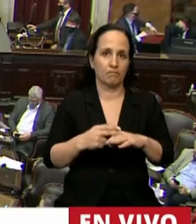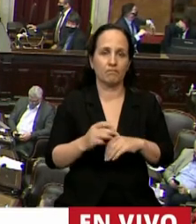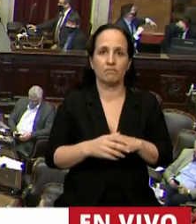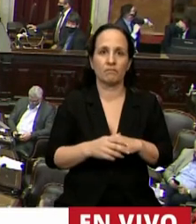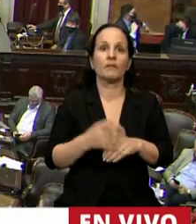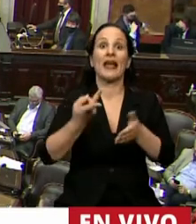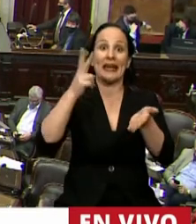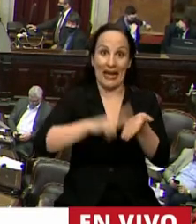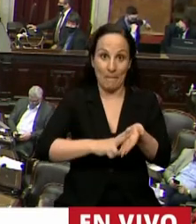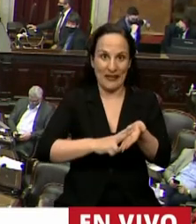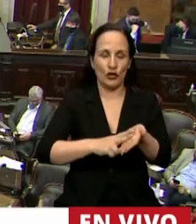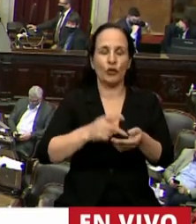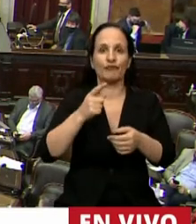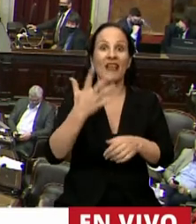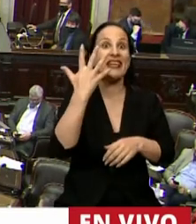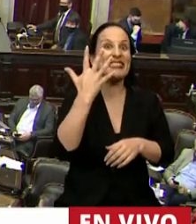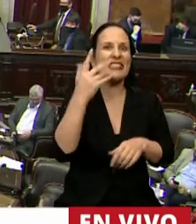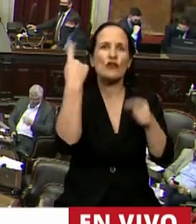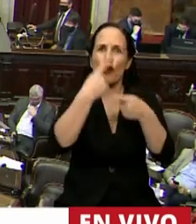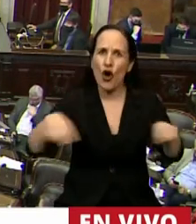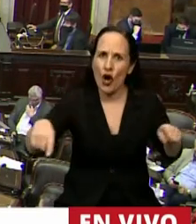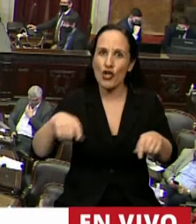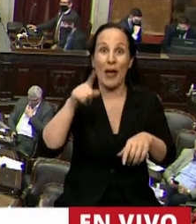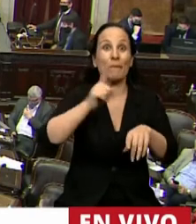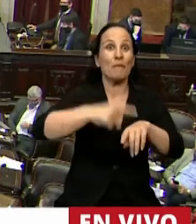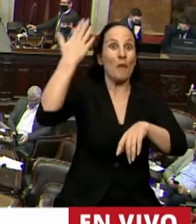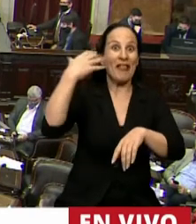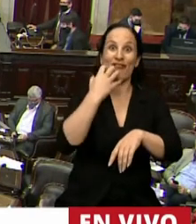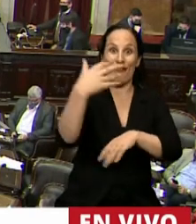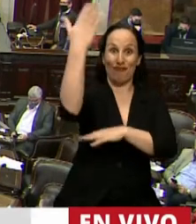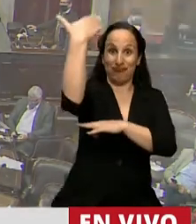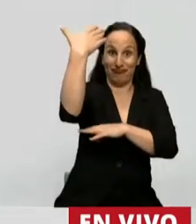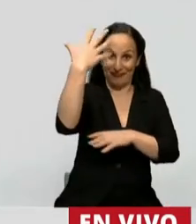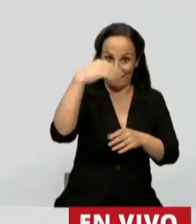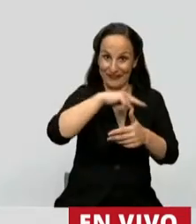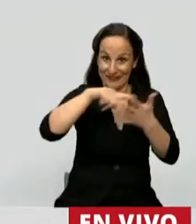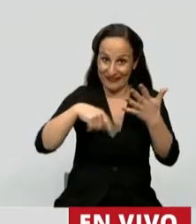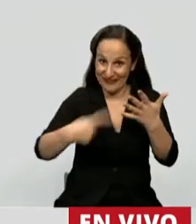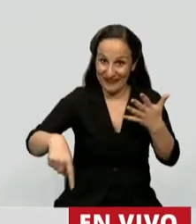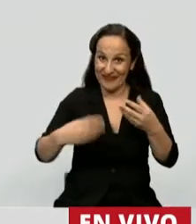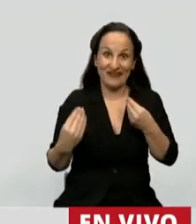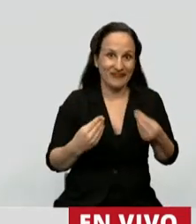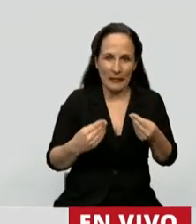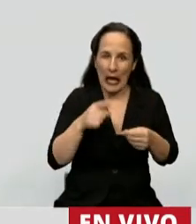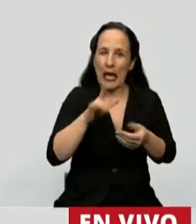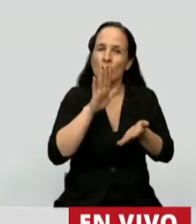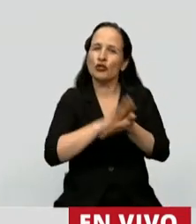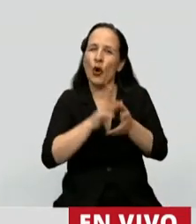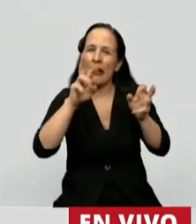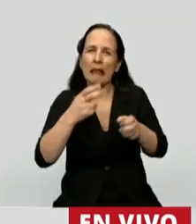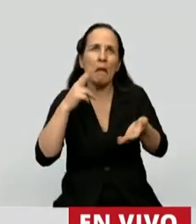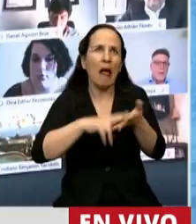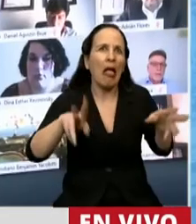Gente, repito, hay cinco cosas implícitas en aquel discurso. Parar el expolio fiscal,